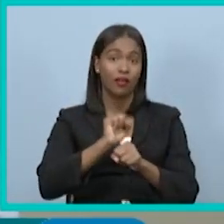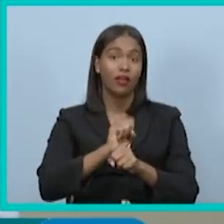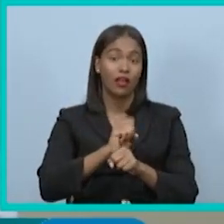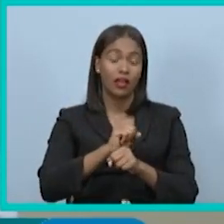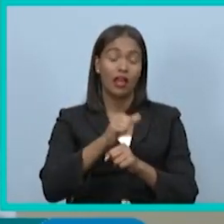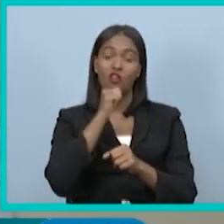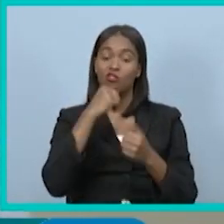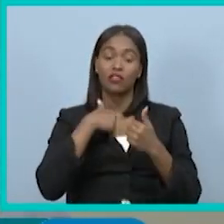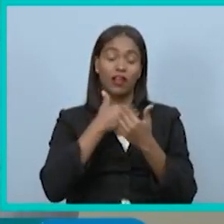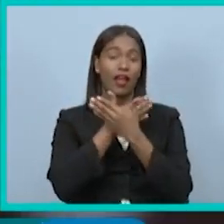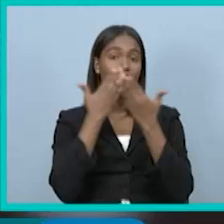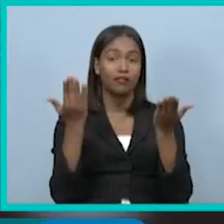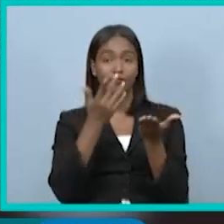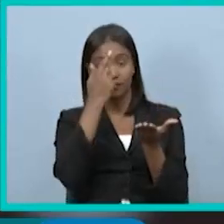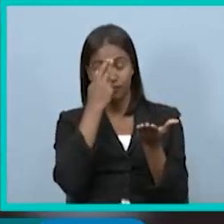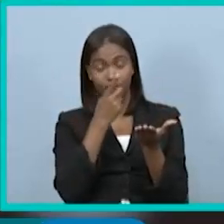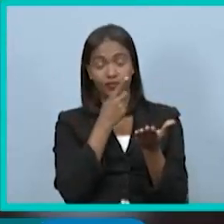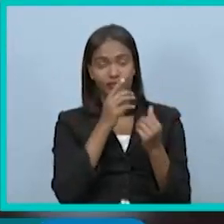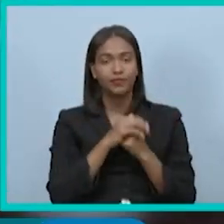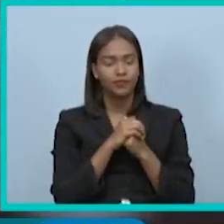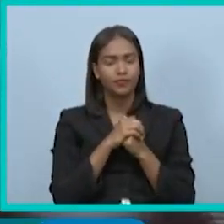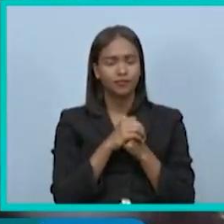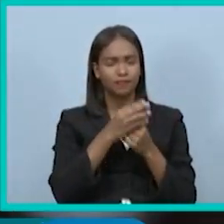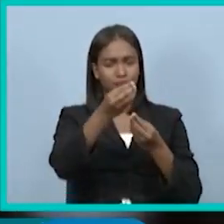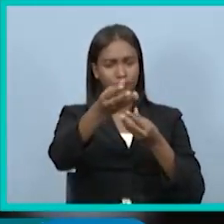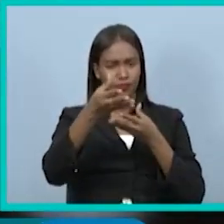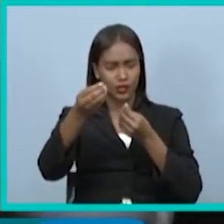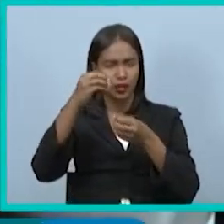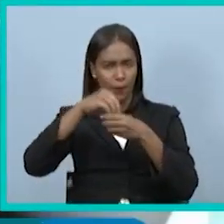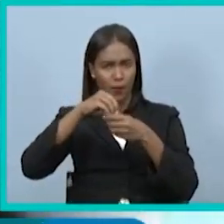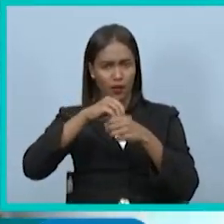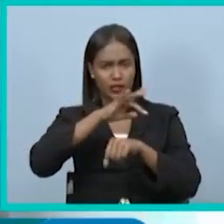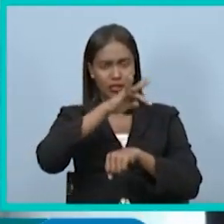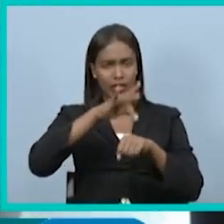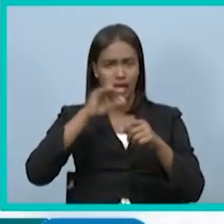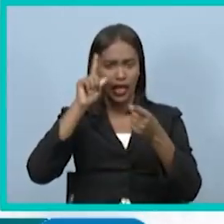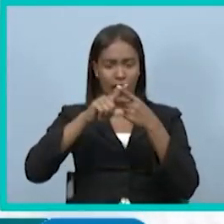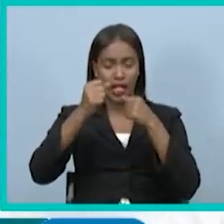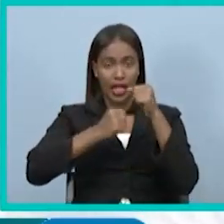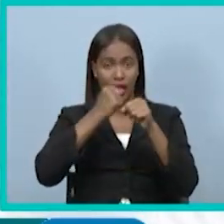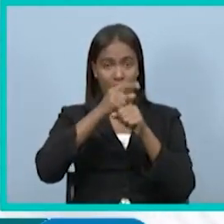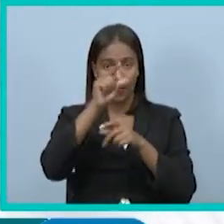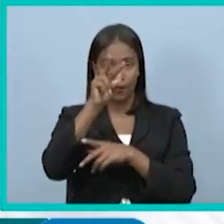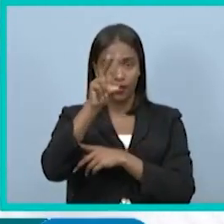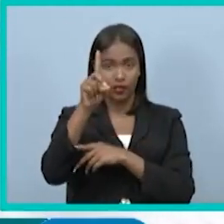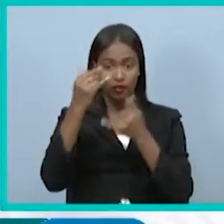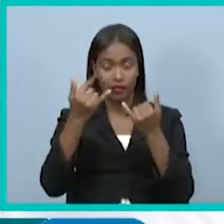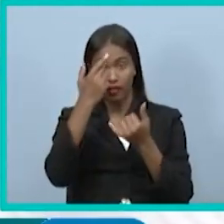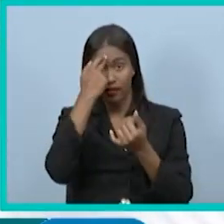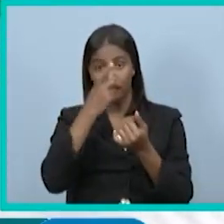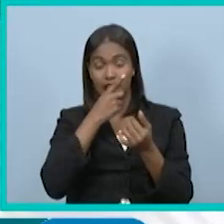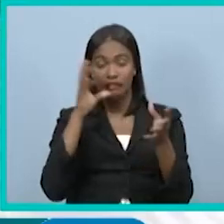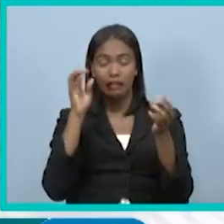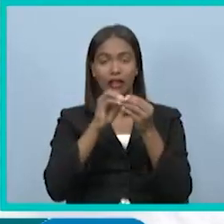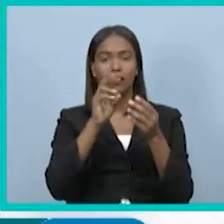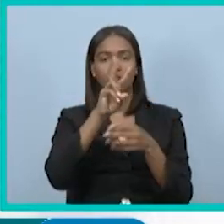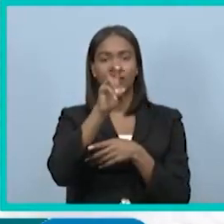no existe aquí en el país. Según datos del Banco Central, hasta el año 2021, en el país habían